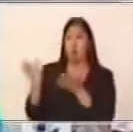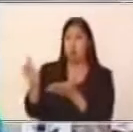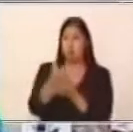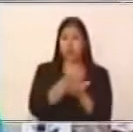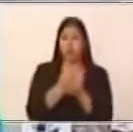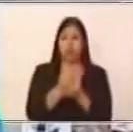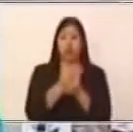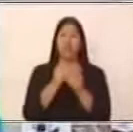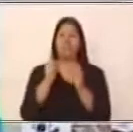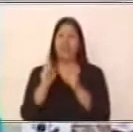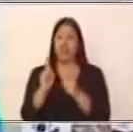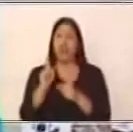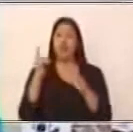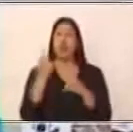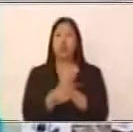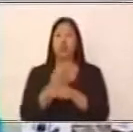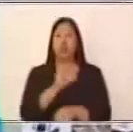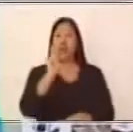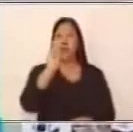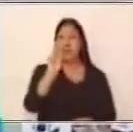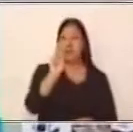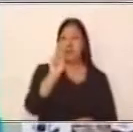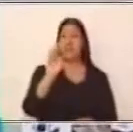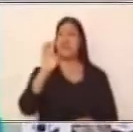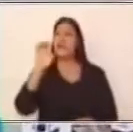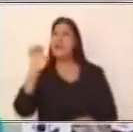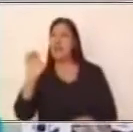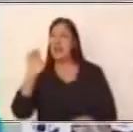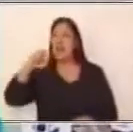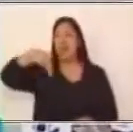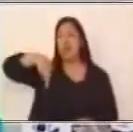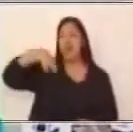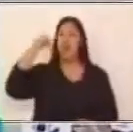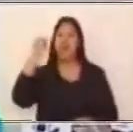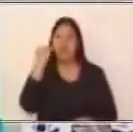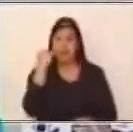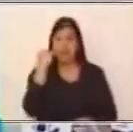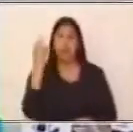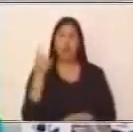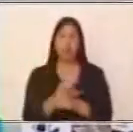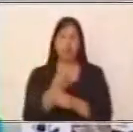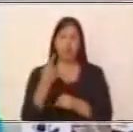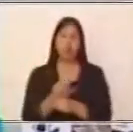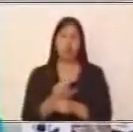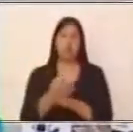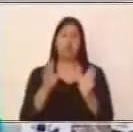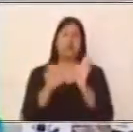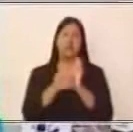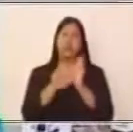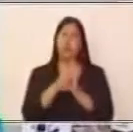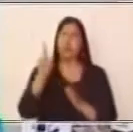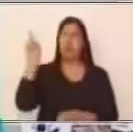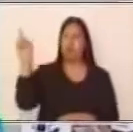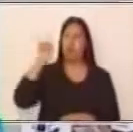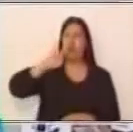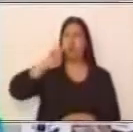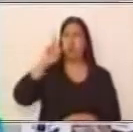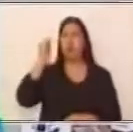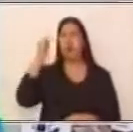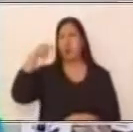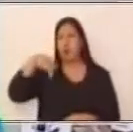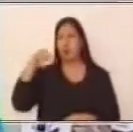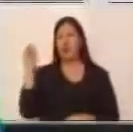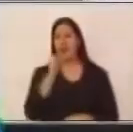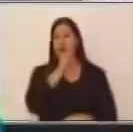nexos y, e, ni. Son los que más se utilizan. Por ejemplo, Juan canta y Gloria escribe.